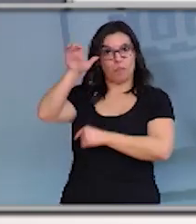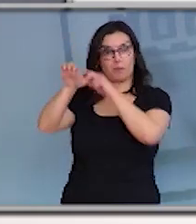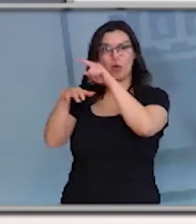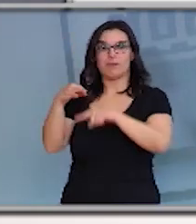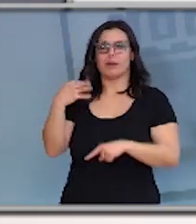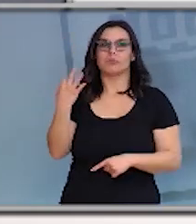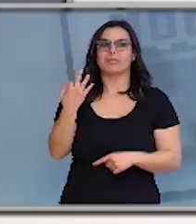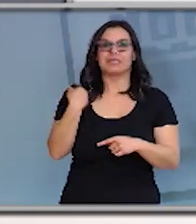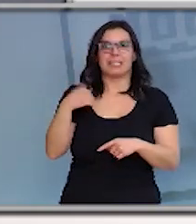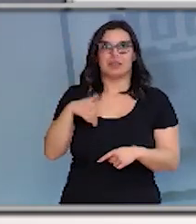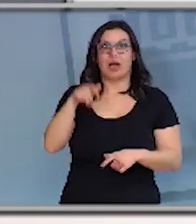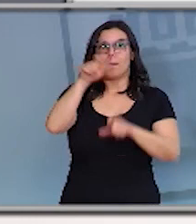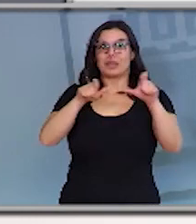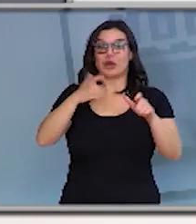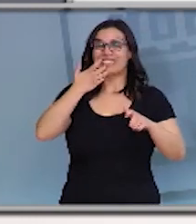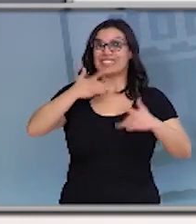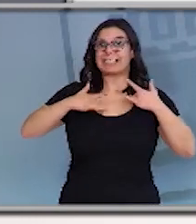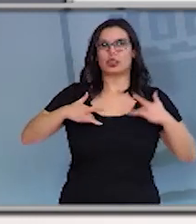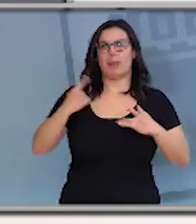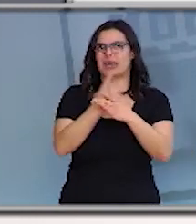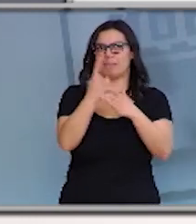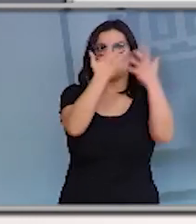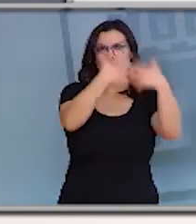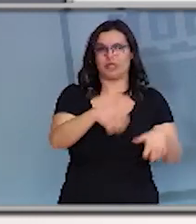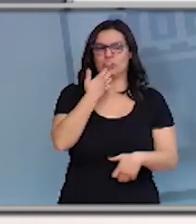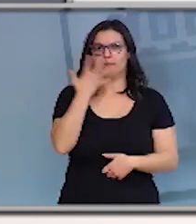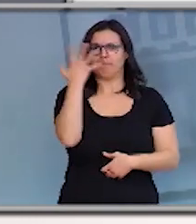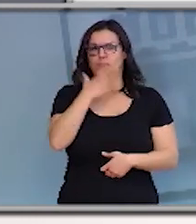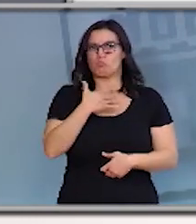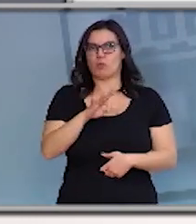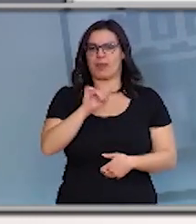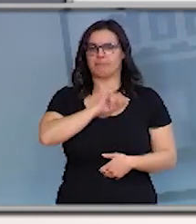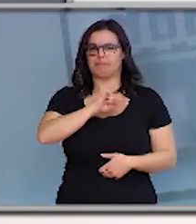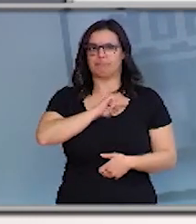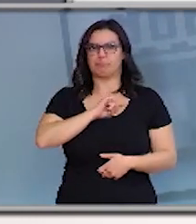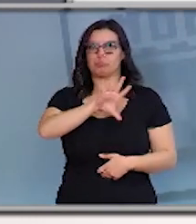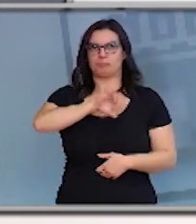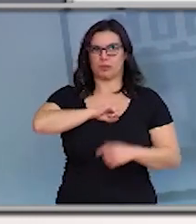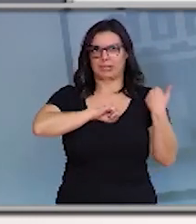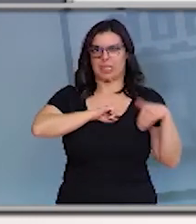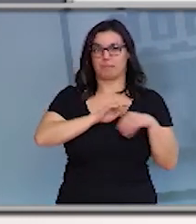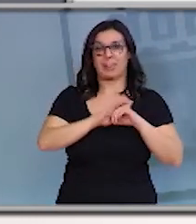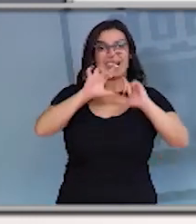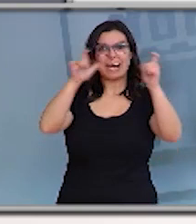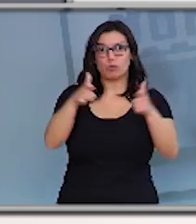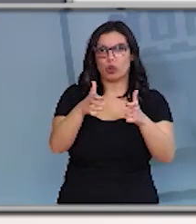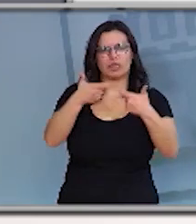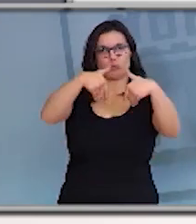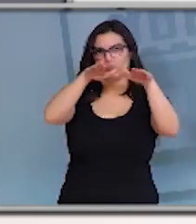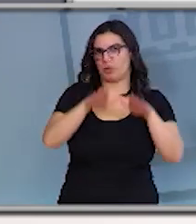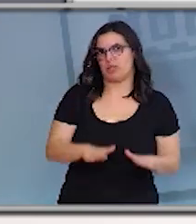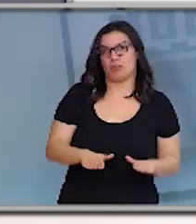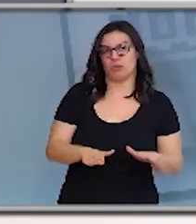aislamiento inmediato de persoas sintomáticas con sospecha de estar infectados. A suspensión de reuniones masivas, de